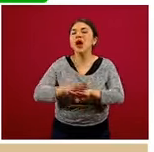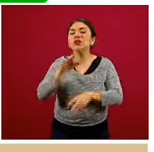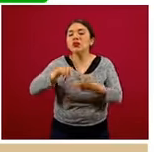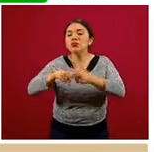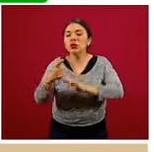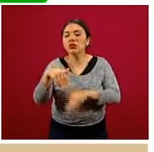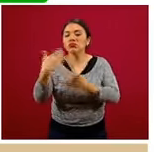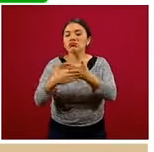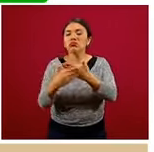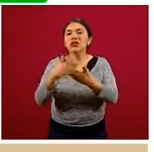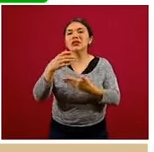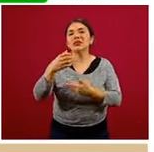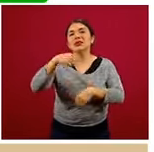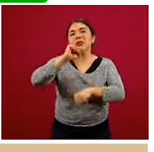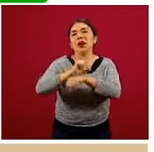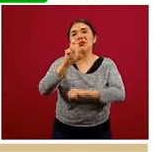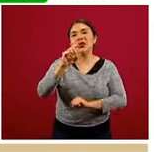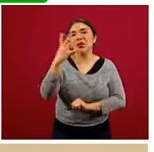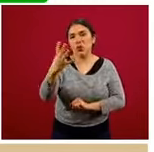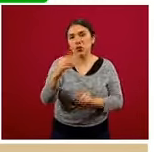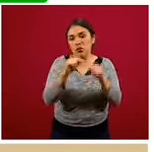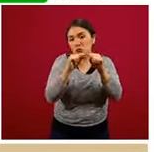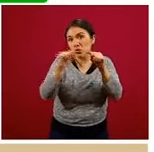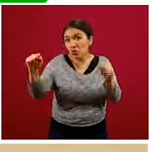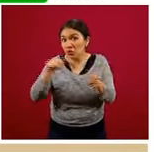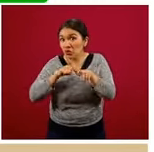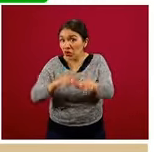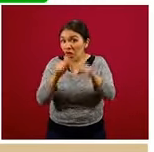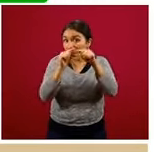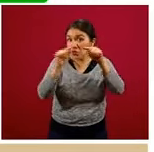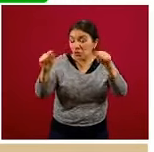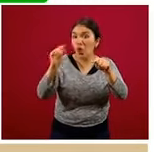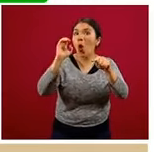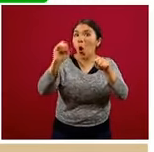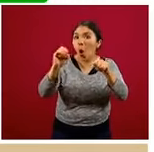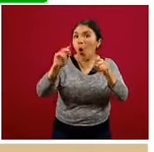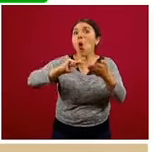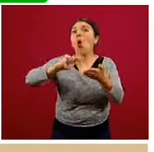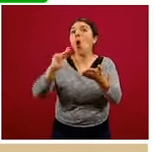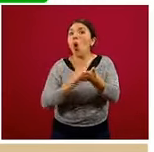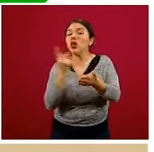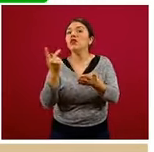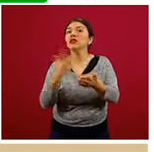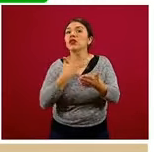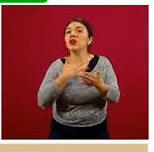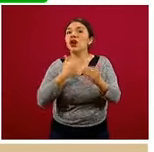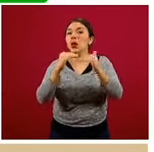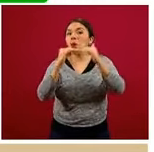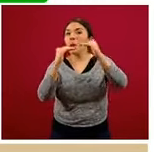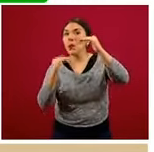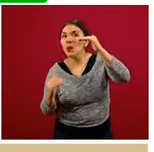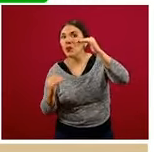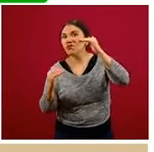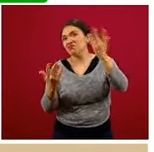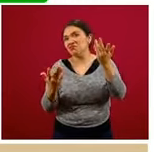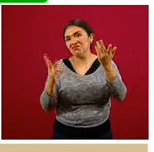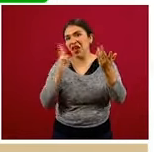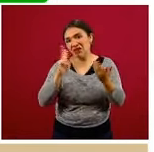semana treinta y cuatro para ver si esta meseta se mantiene o volvemos a tener nuevamente una caída